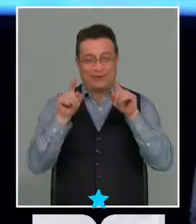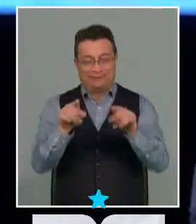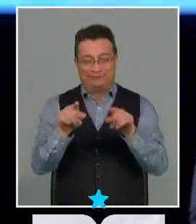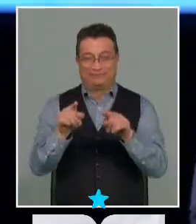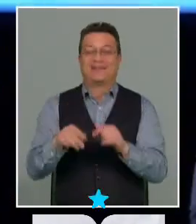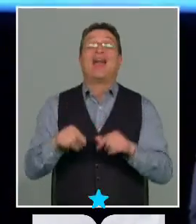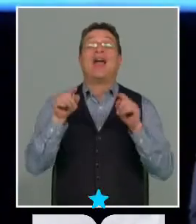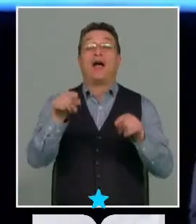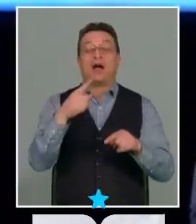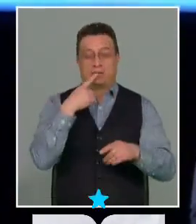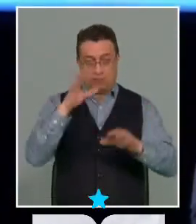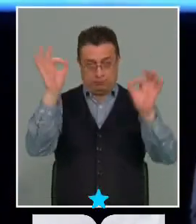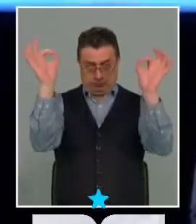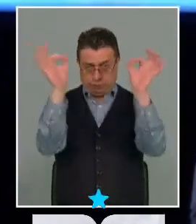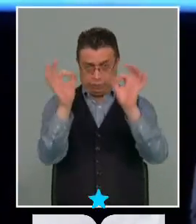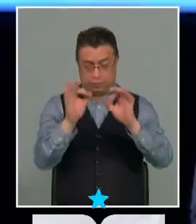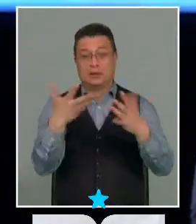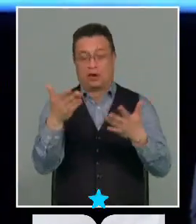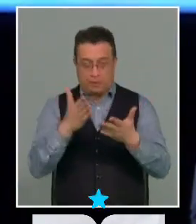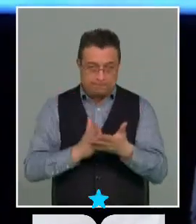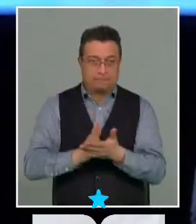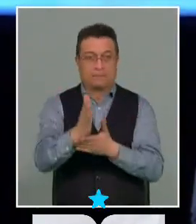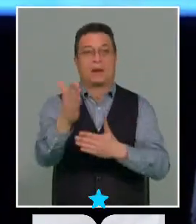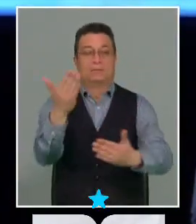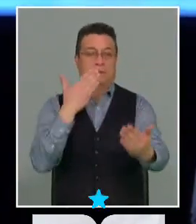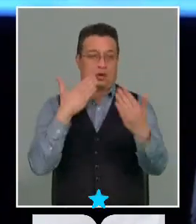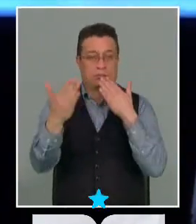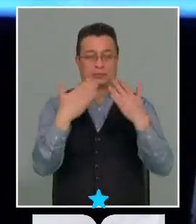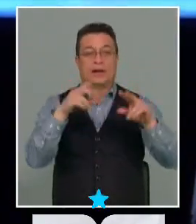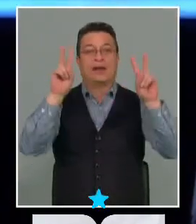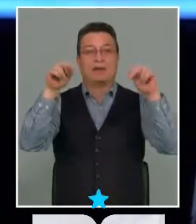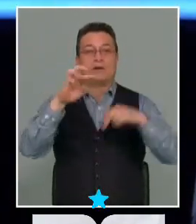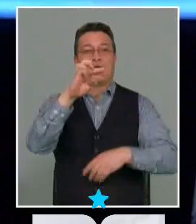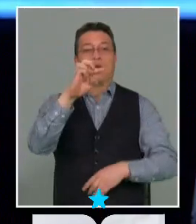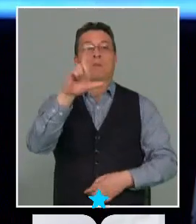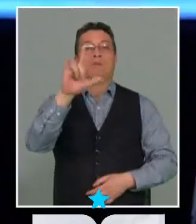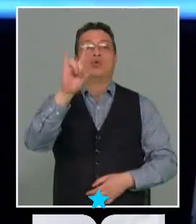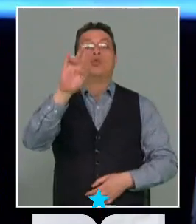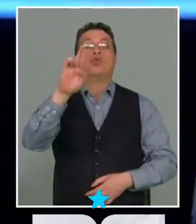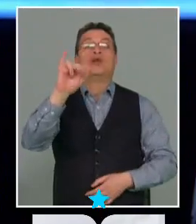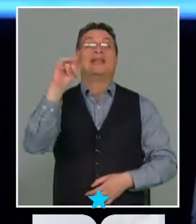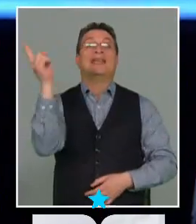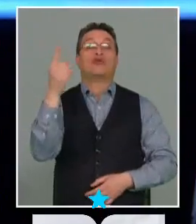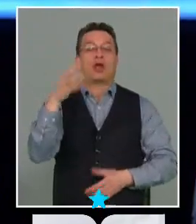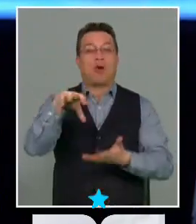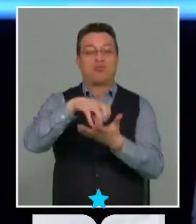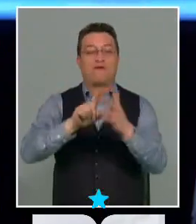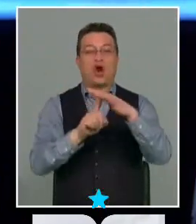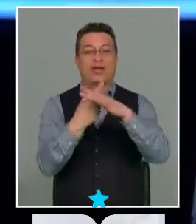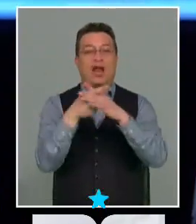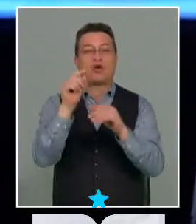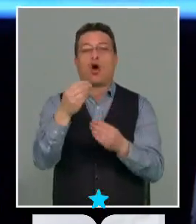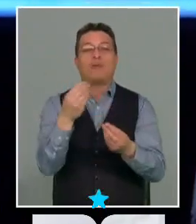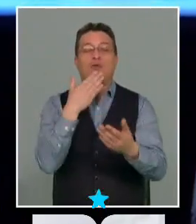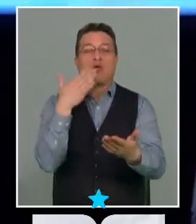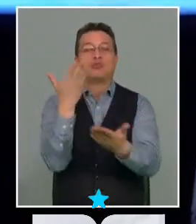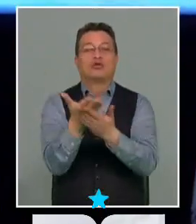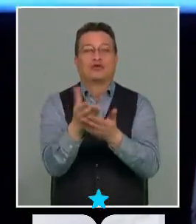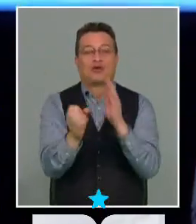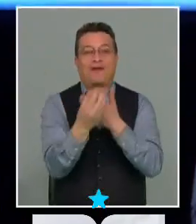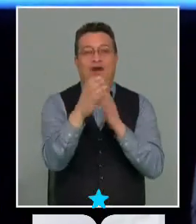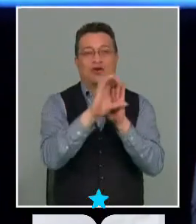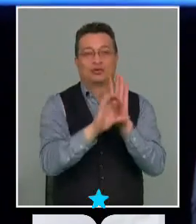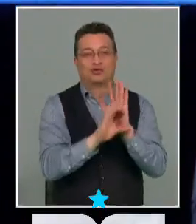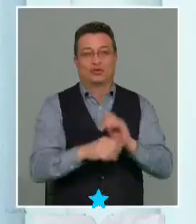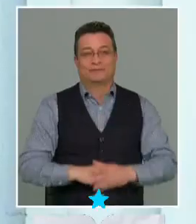inmediato a una nota introductoria para iniciar la conversación sobre plurinacionalidad, pueblos originarios, cómo se plantea en esta propuesta de nueva constitución.